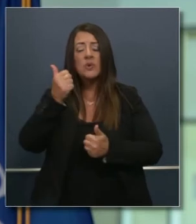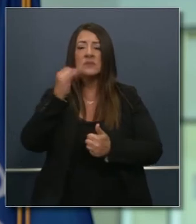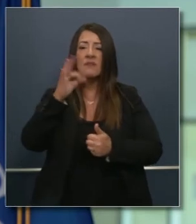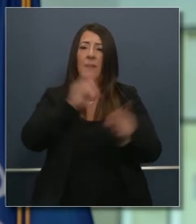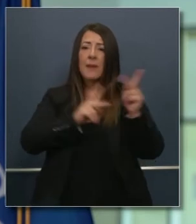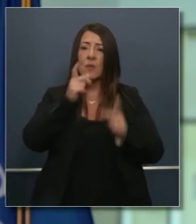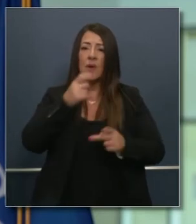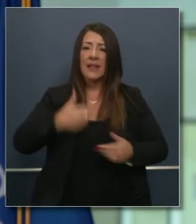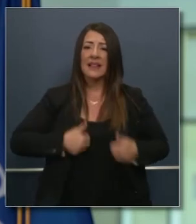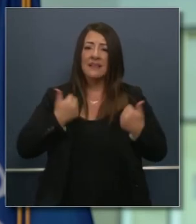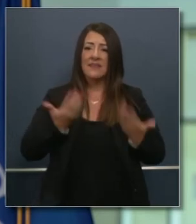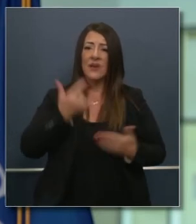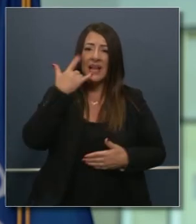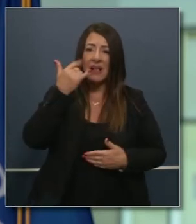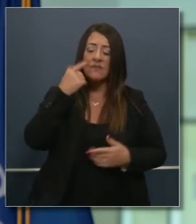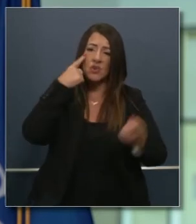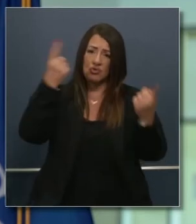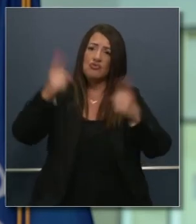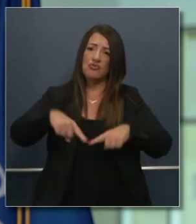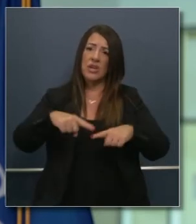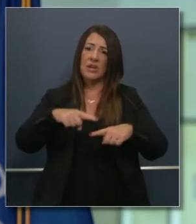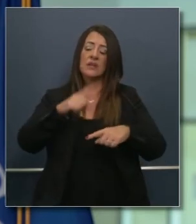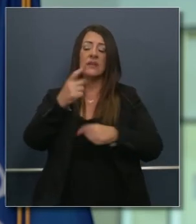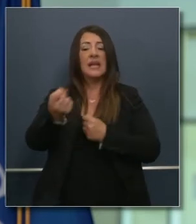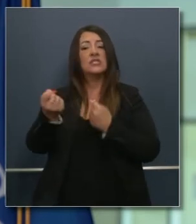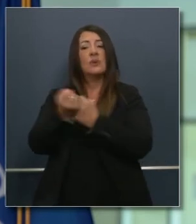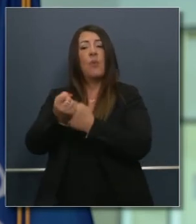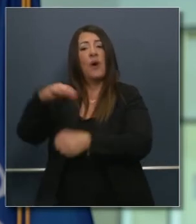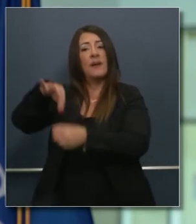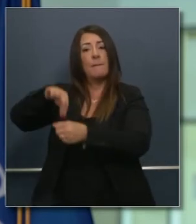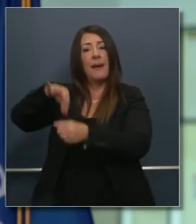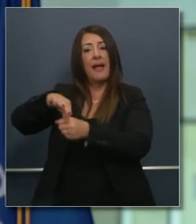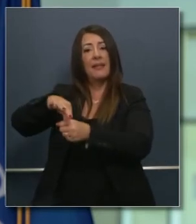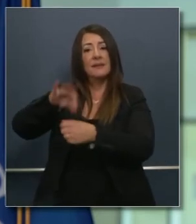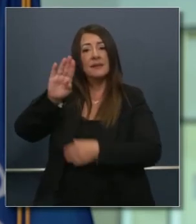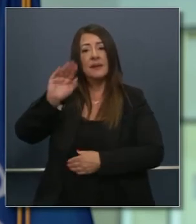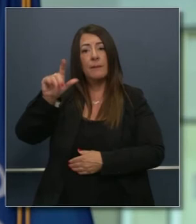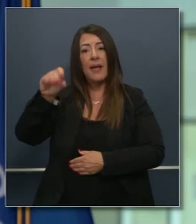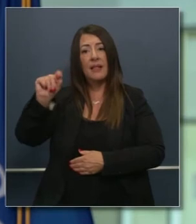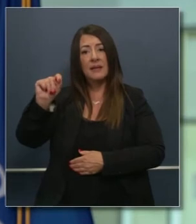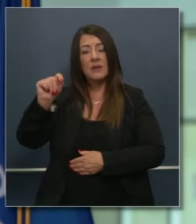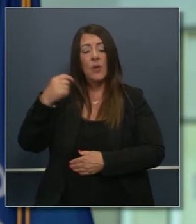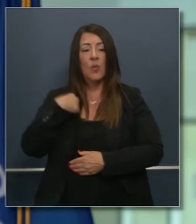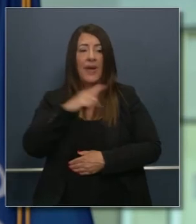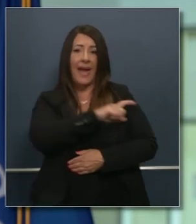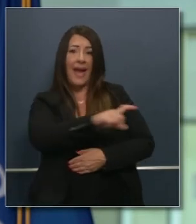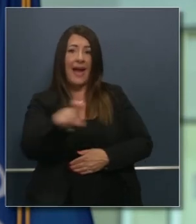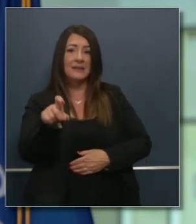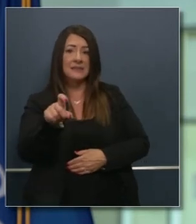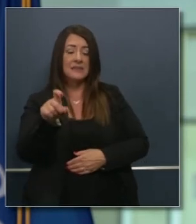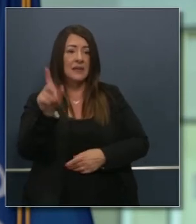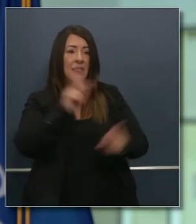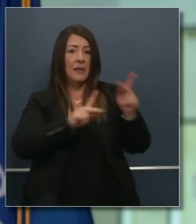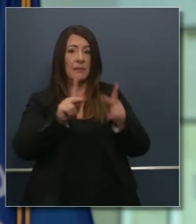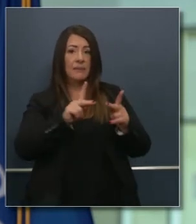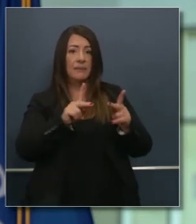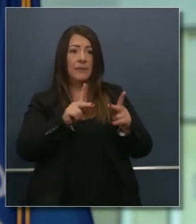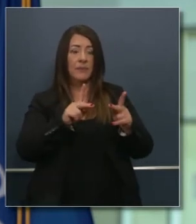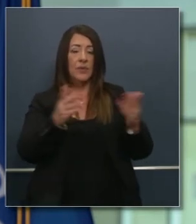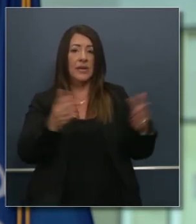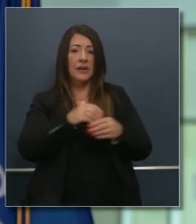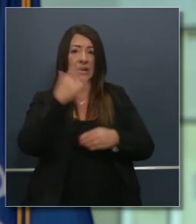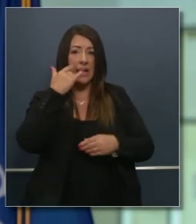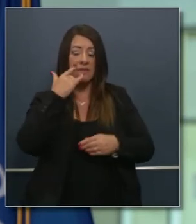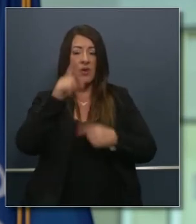justo tener esta propuesta de ley la mayoría de los californianos están de acuerdo cuando ellos aprobaron una propuesta de ley cuando les preguntamos acerca de su